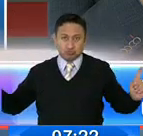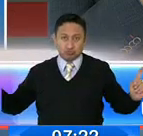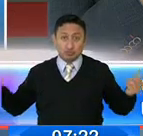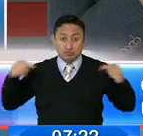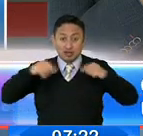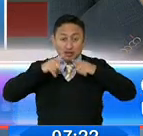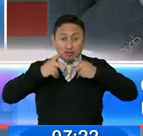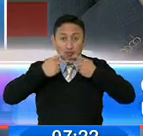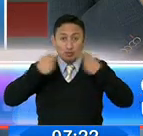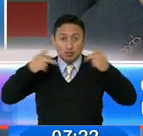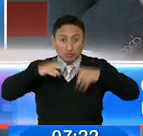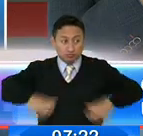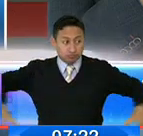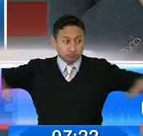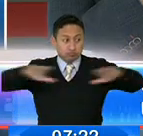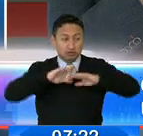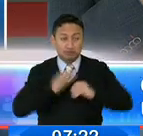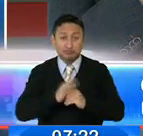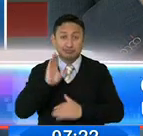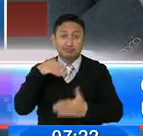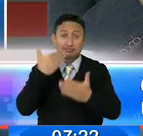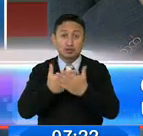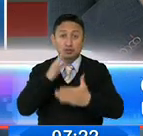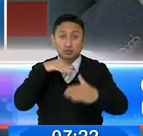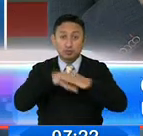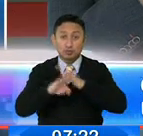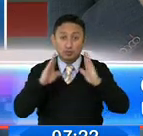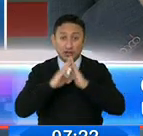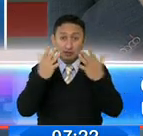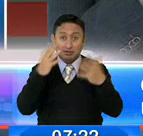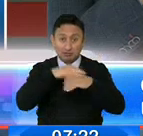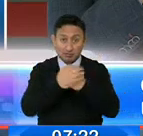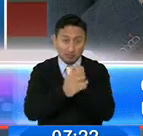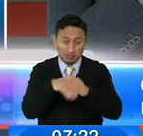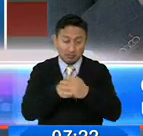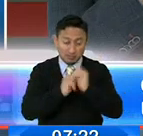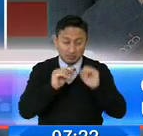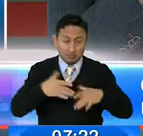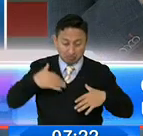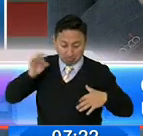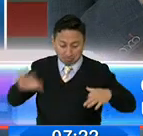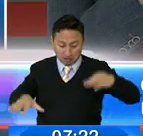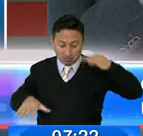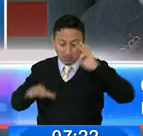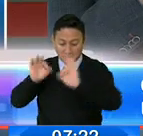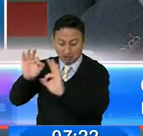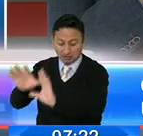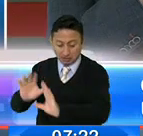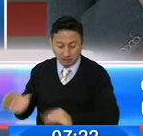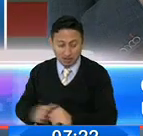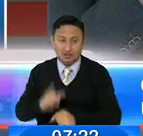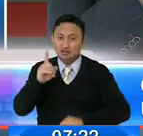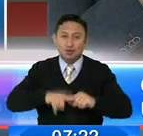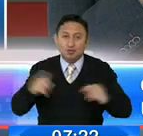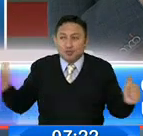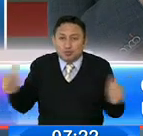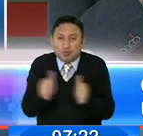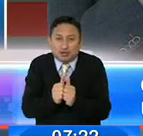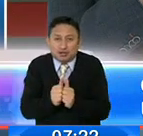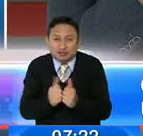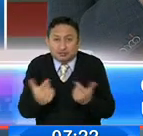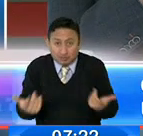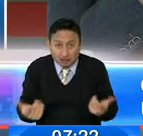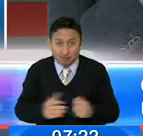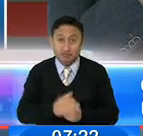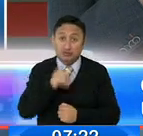el espacio público. Y hasta que no llegues a tu casa, hasta que no te laves las manos, hasta que no dejes toda tu ropa a un lado, no puedes contarte a otra persona